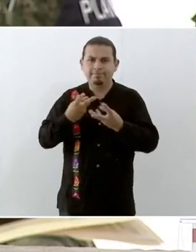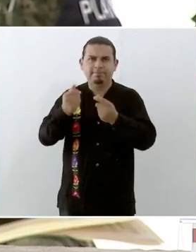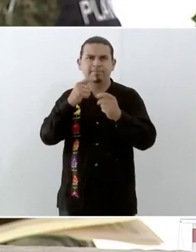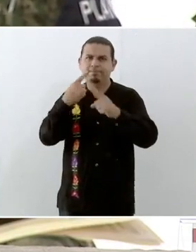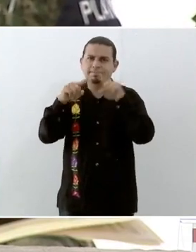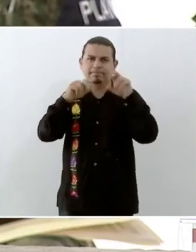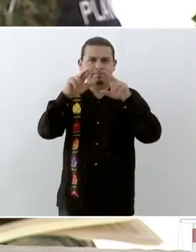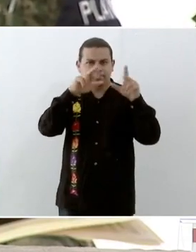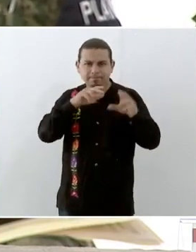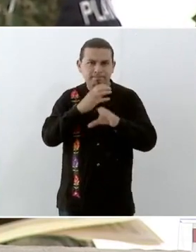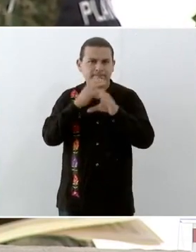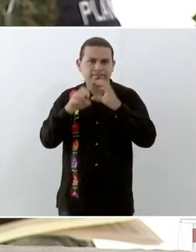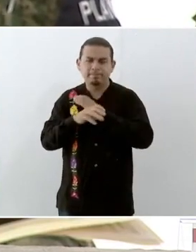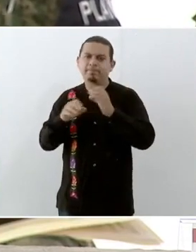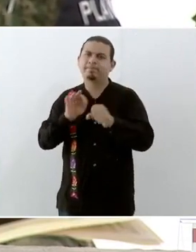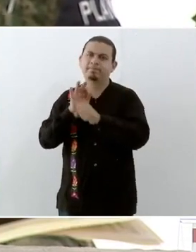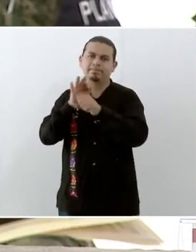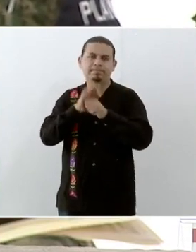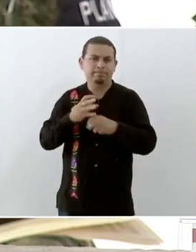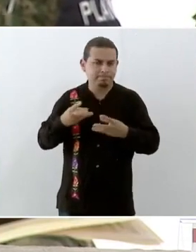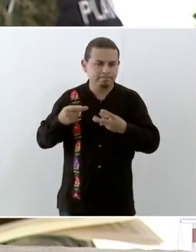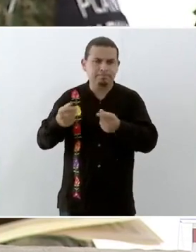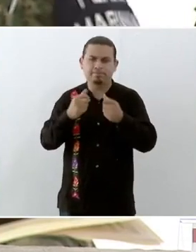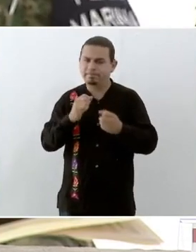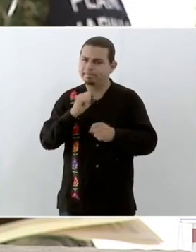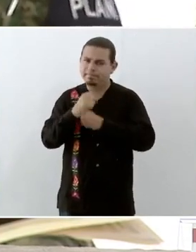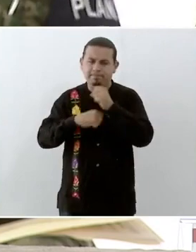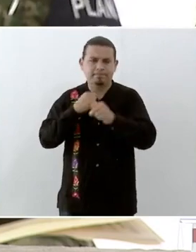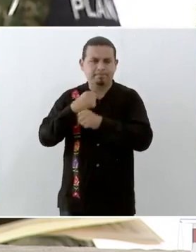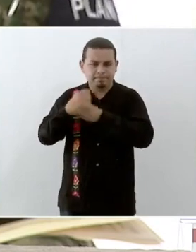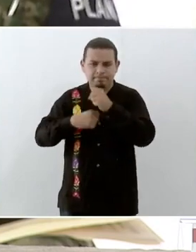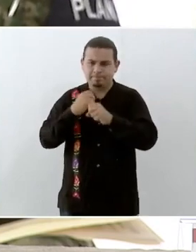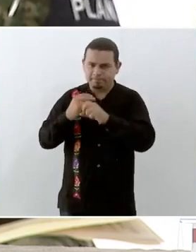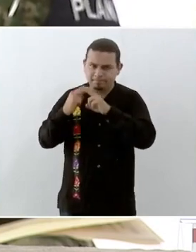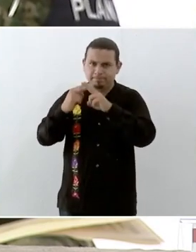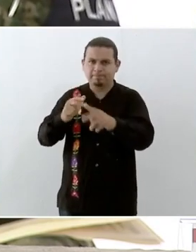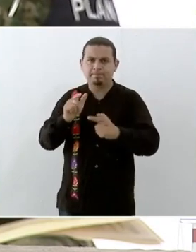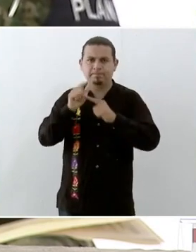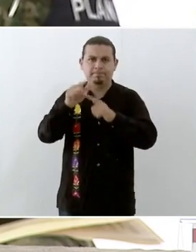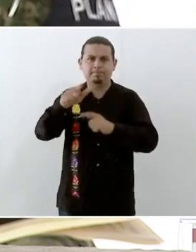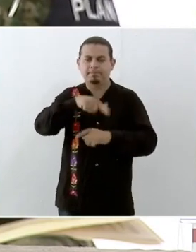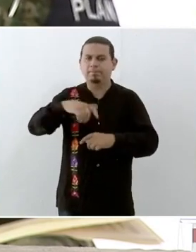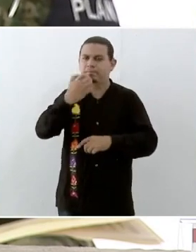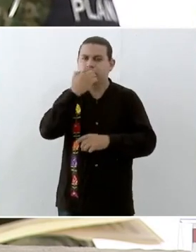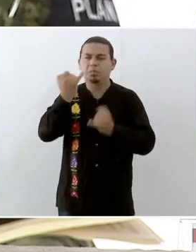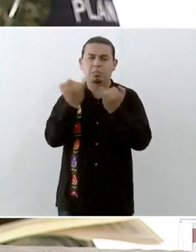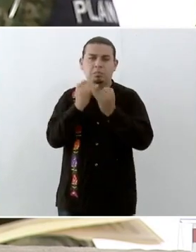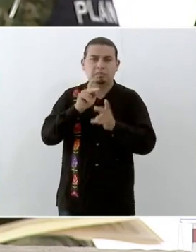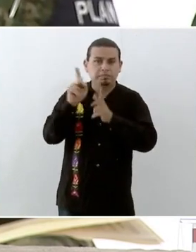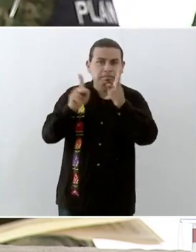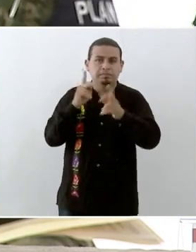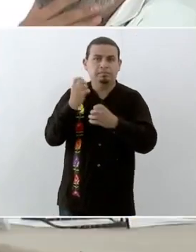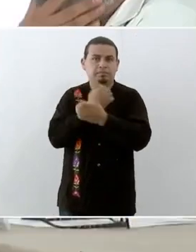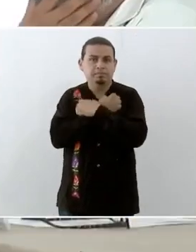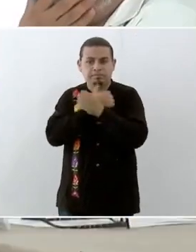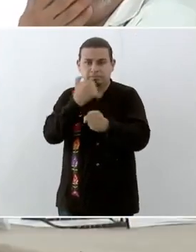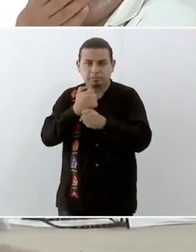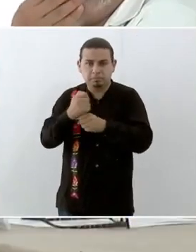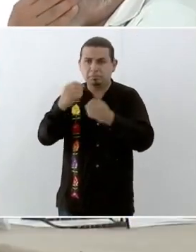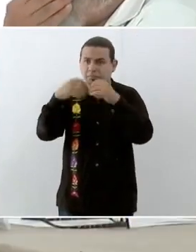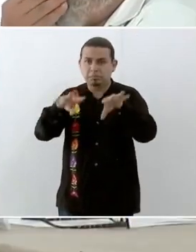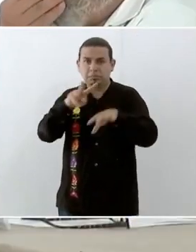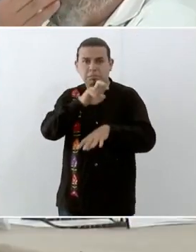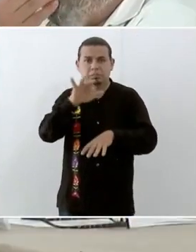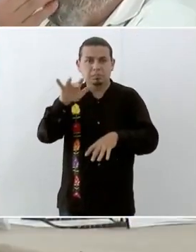escuelas en donde se han detectado los mayores daños particularmente en las escuelas de educación básica alrededor de